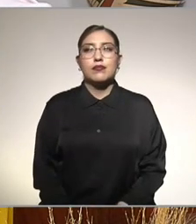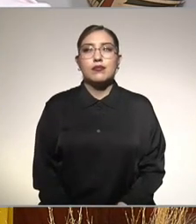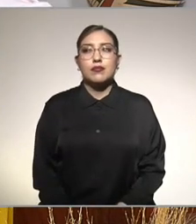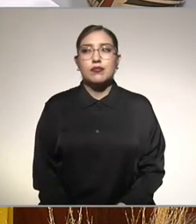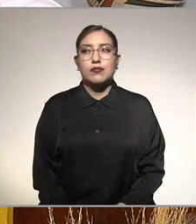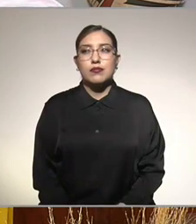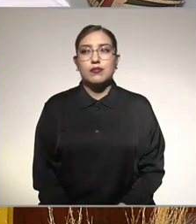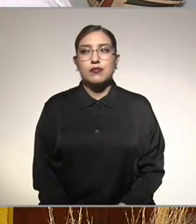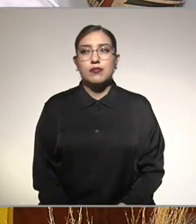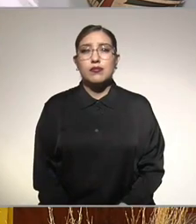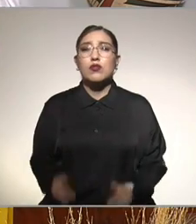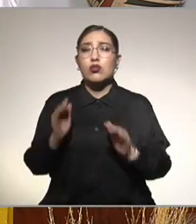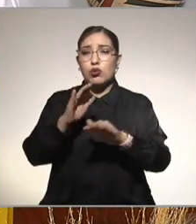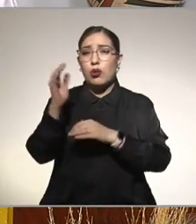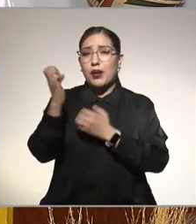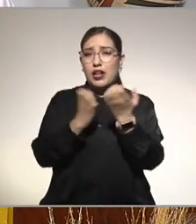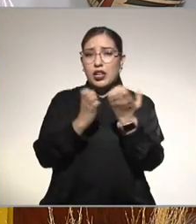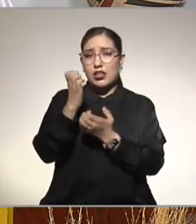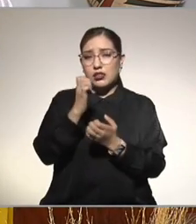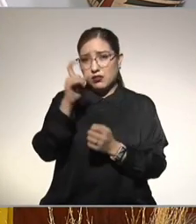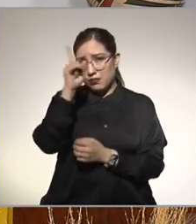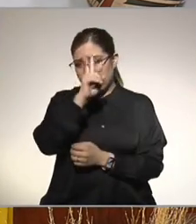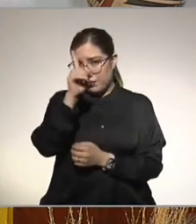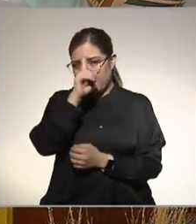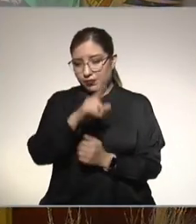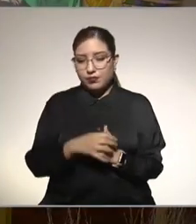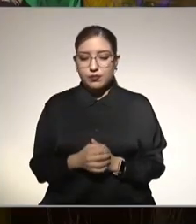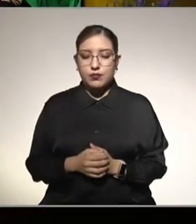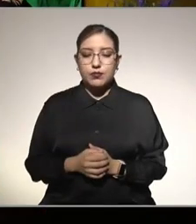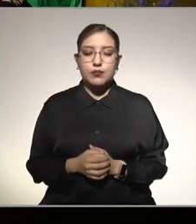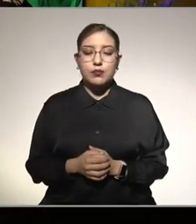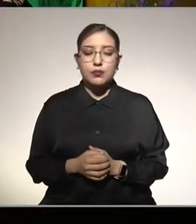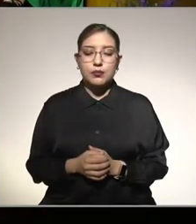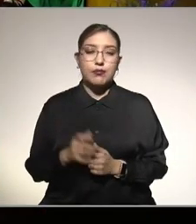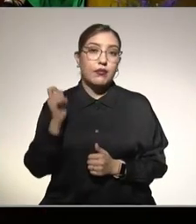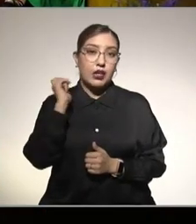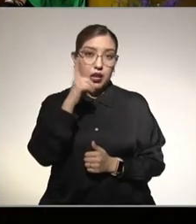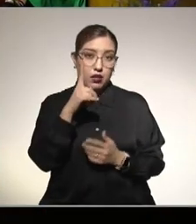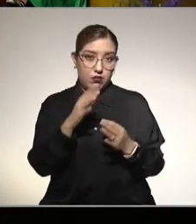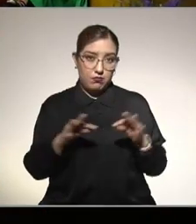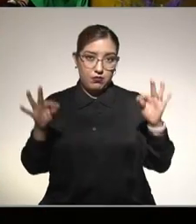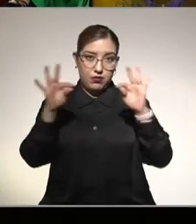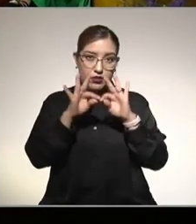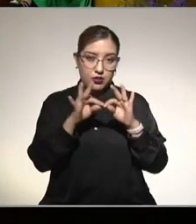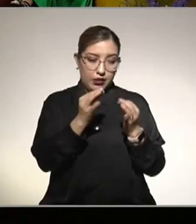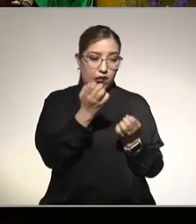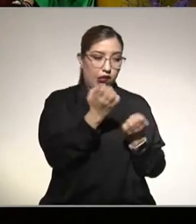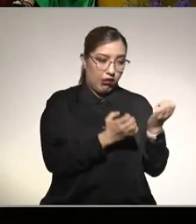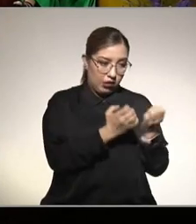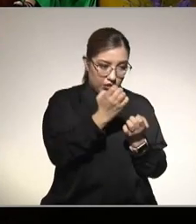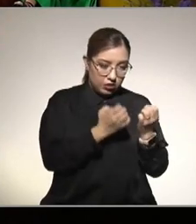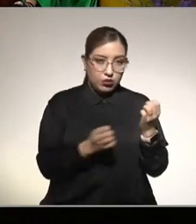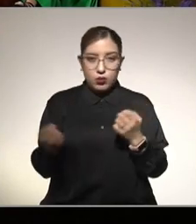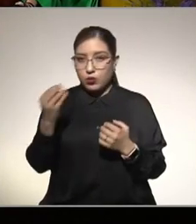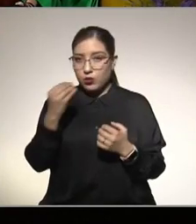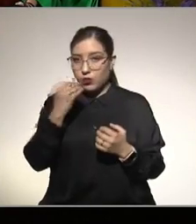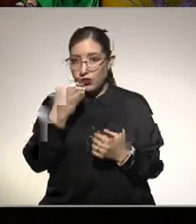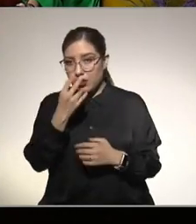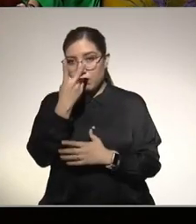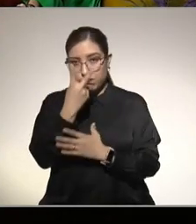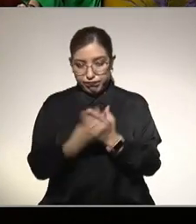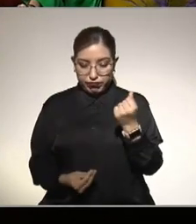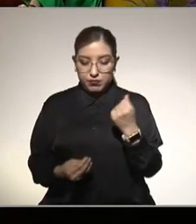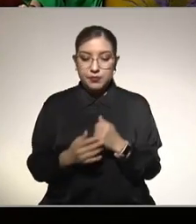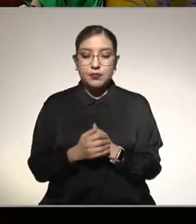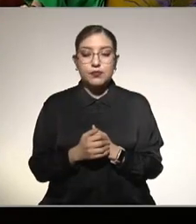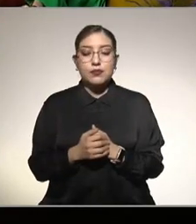Graciela que le recomiendas a la gente en cuanto al ejercicio es muy importante combinarlo con esta alimentación equilibrada y lo que